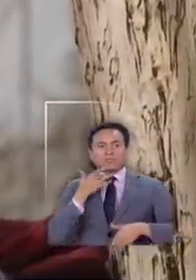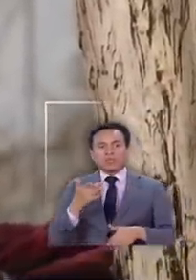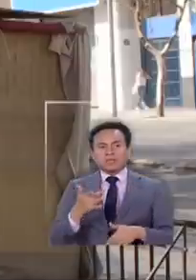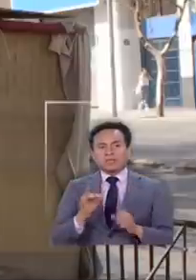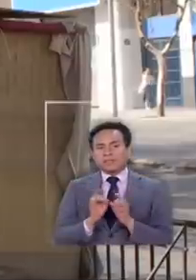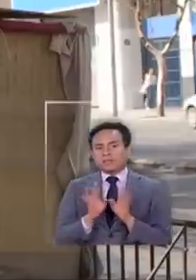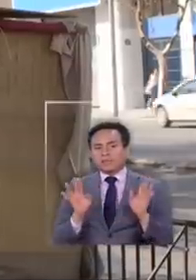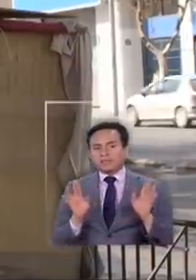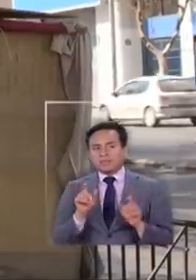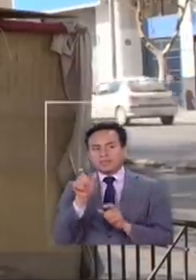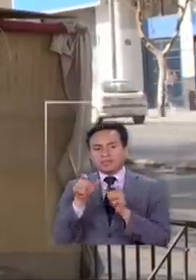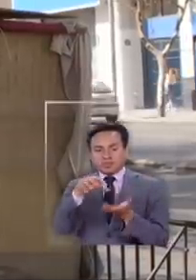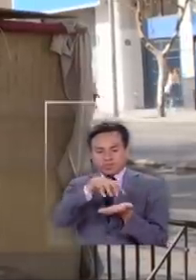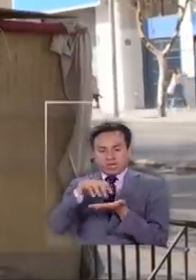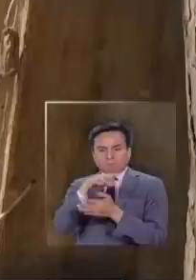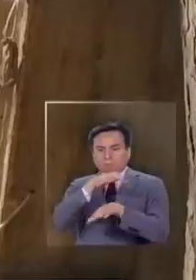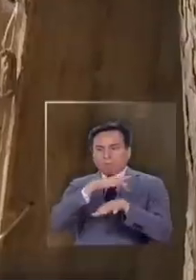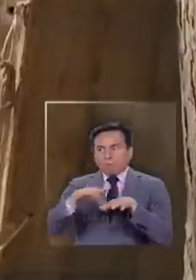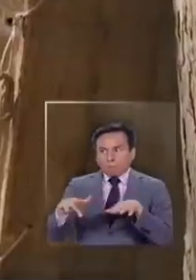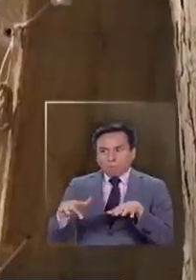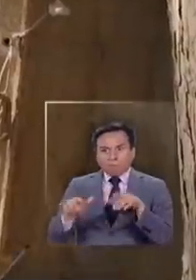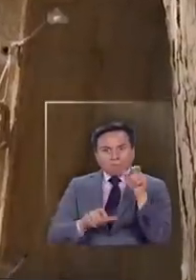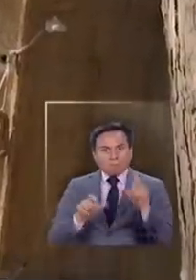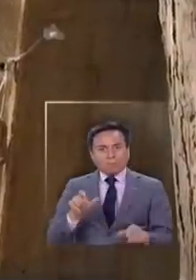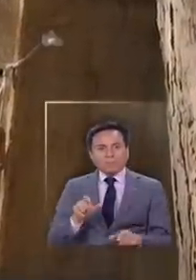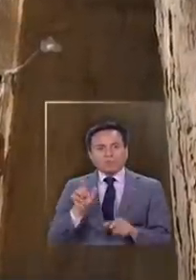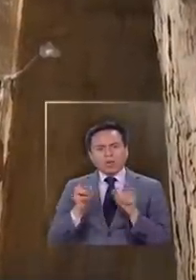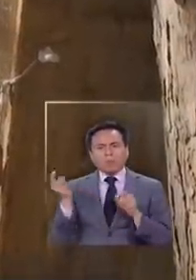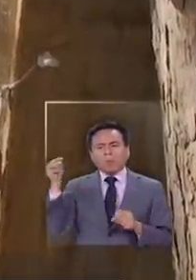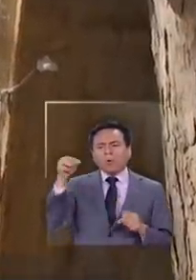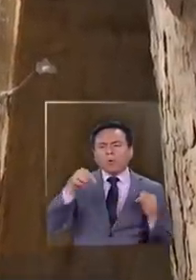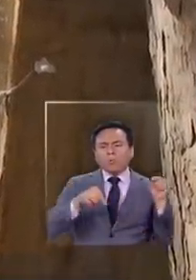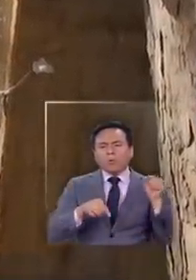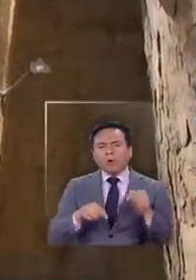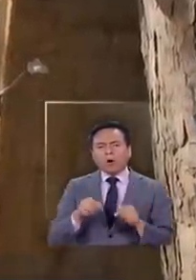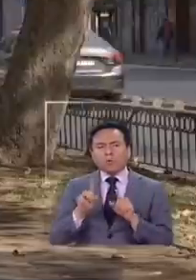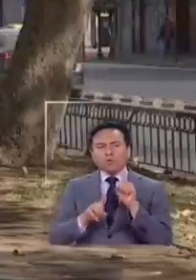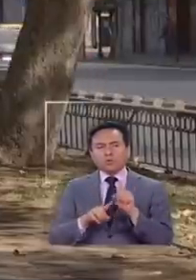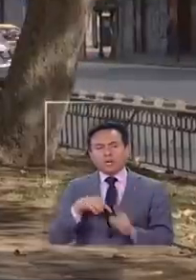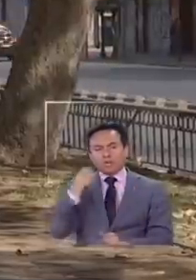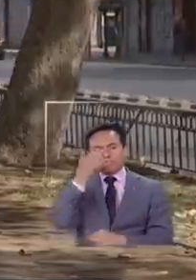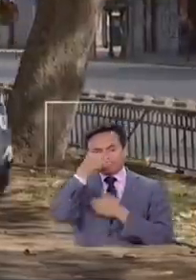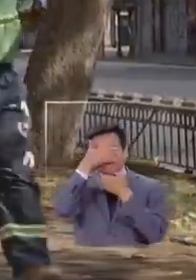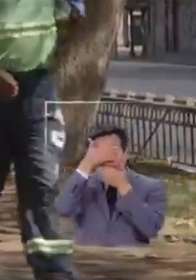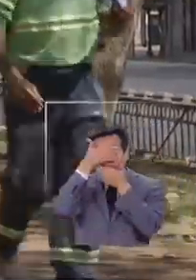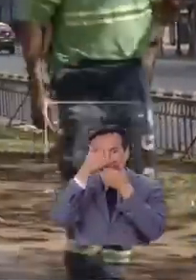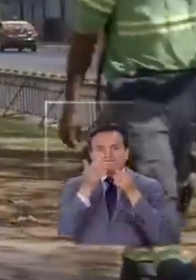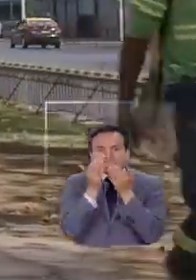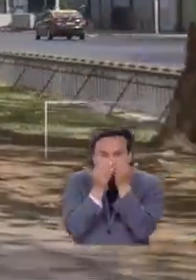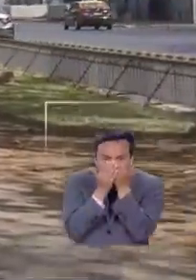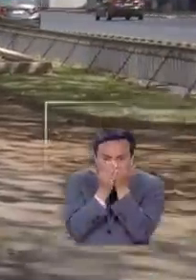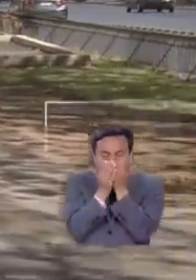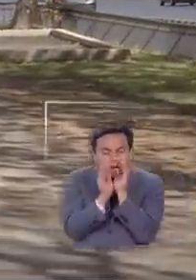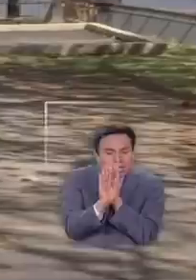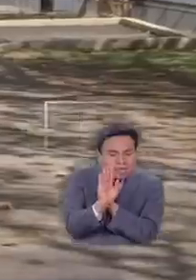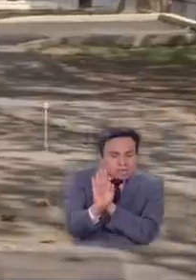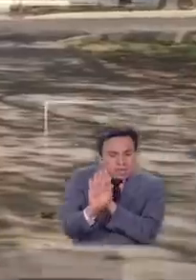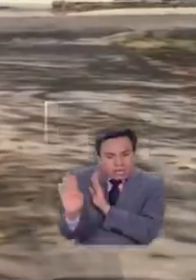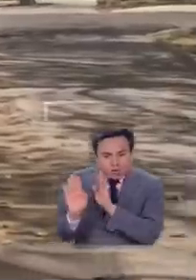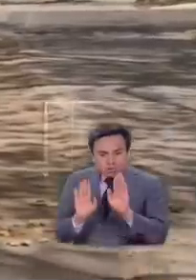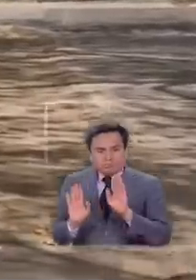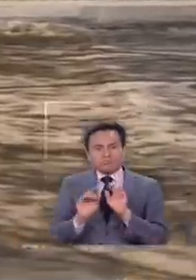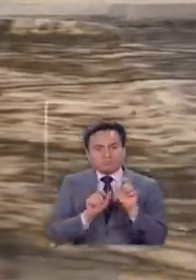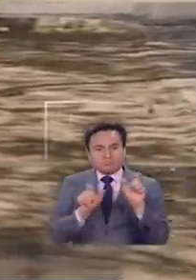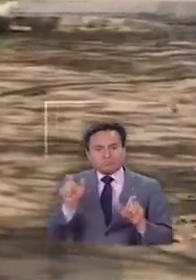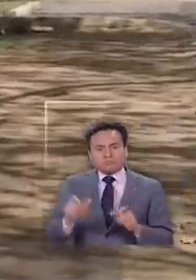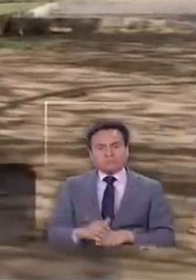de repente la ciudad se quedó vacía y los pocos que pasan lo hacen ahora con las caras tapadas intentando estar lejos unos